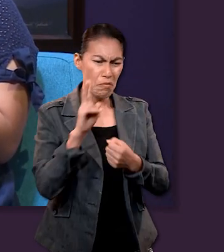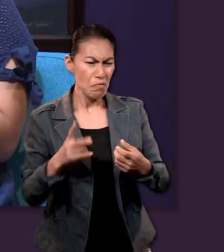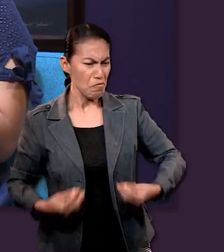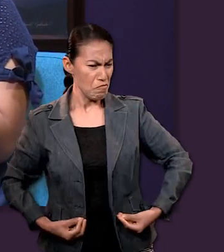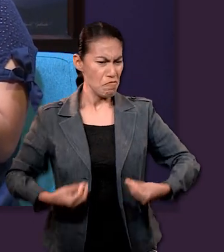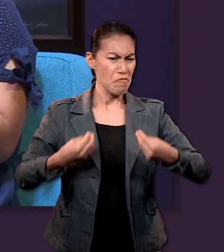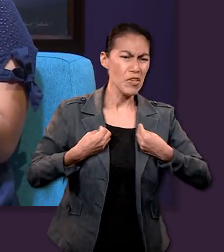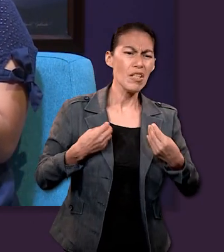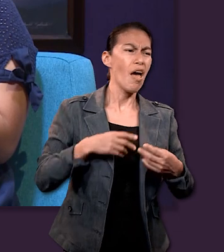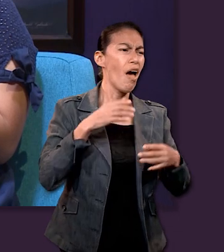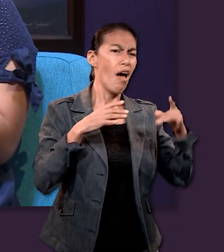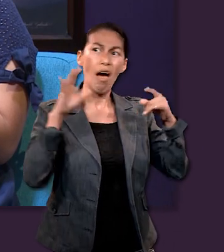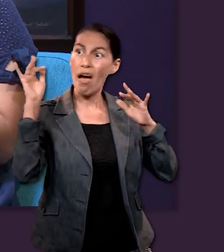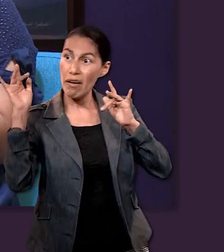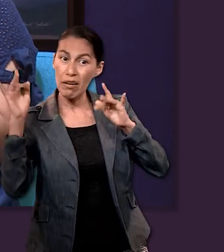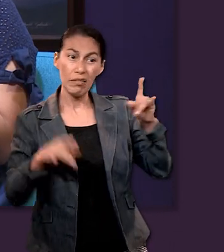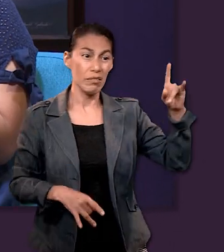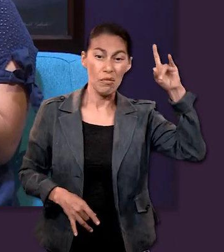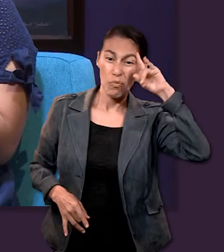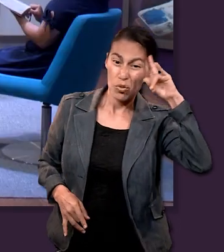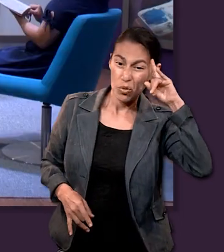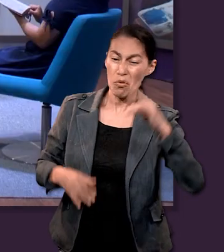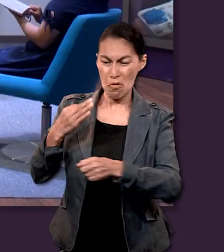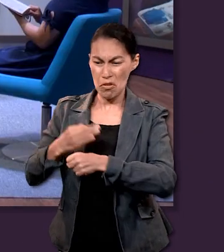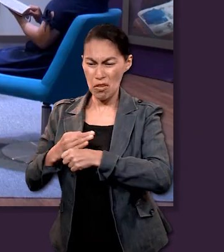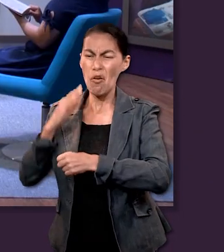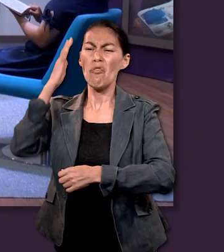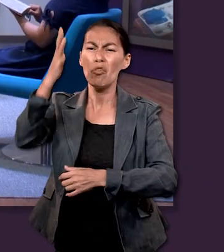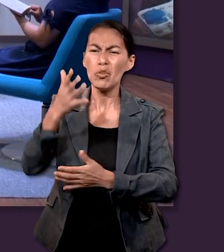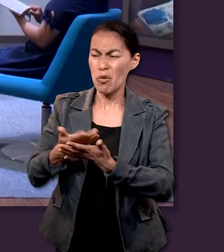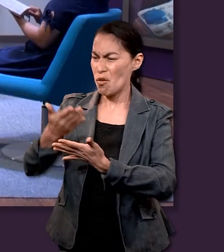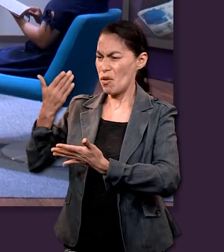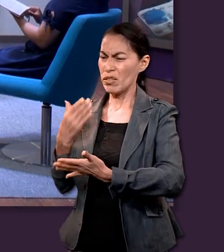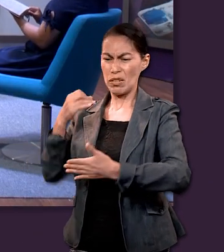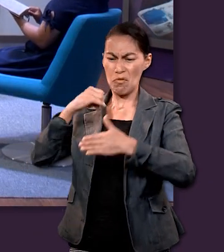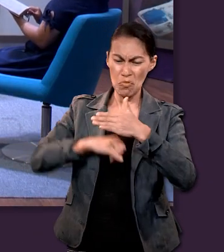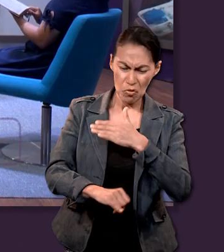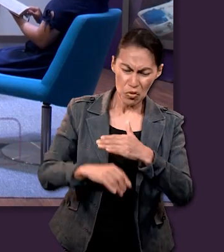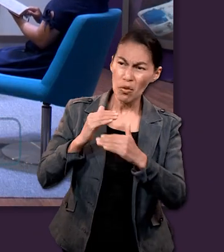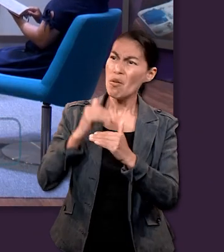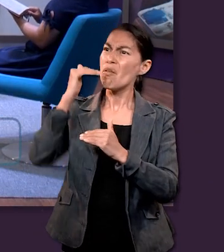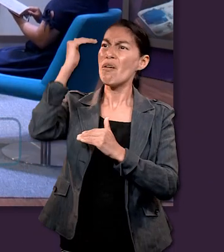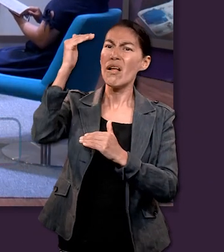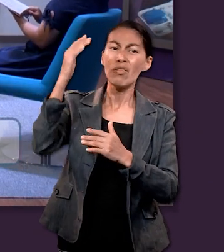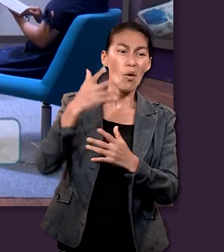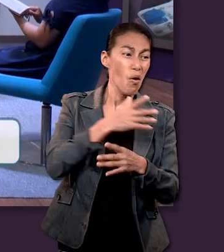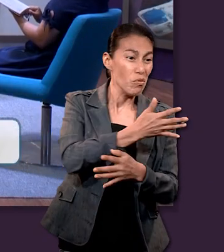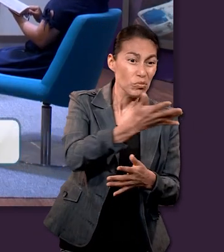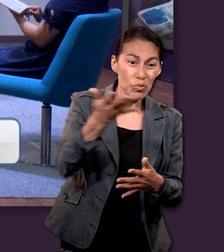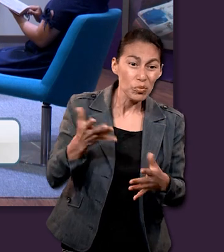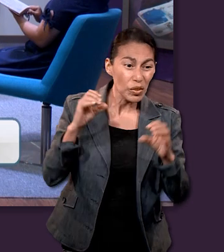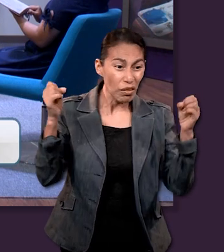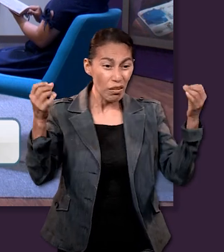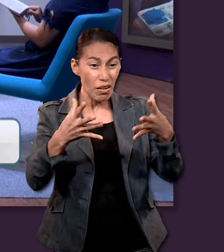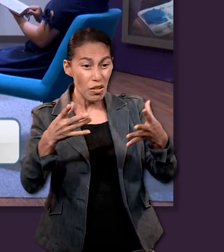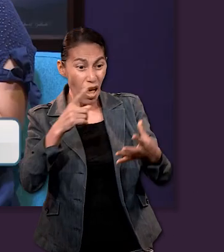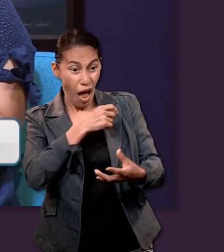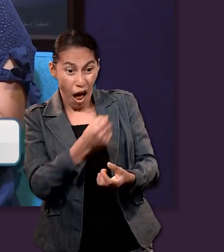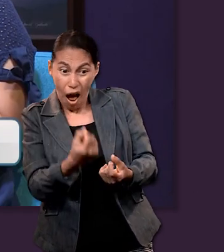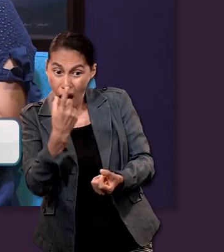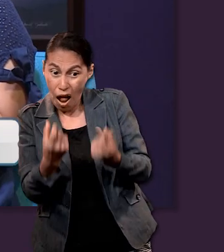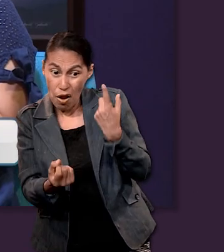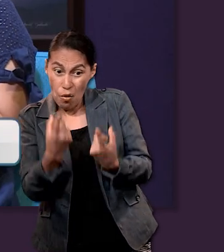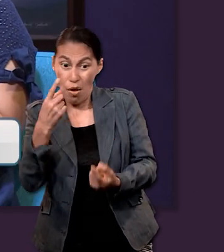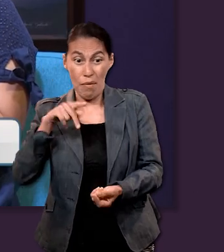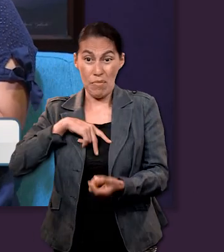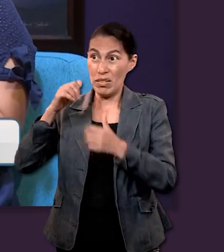vida, ni los ángeles, ni los demonios, ni lo presente, ni lo porvenir, ni los poderes, ni lo alto, ni lo profundo, ni otra cosa alguna